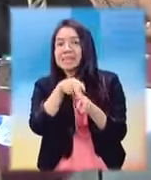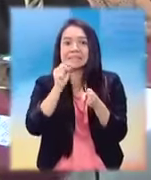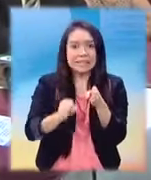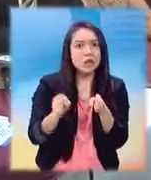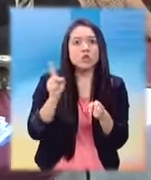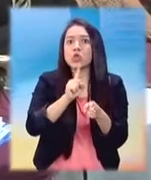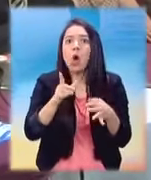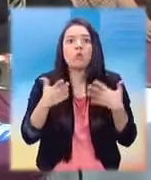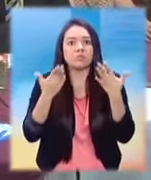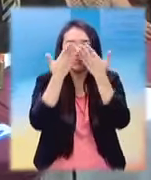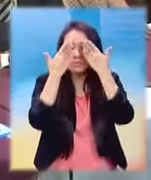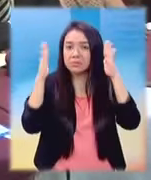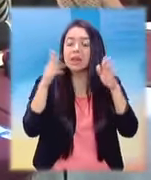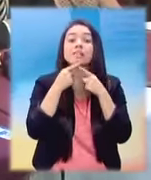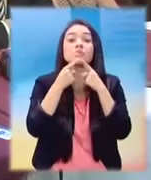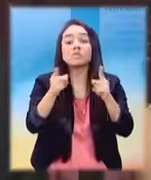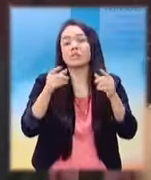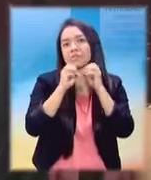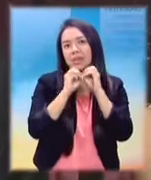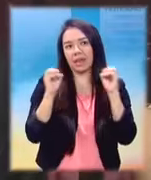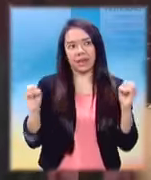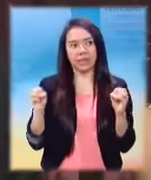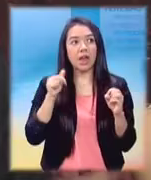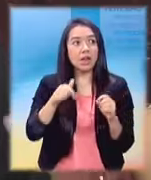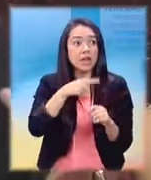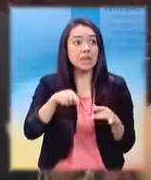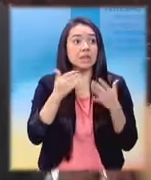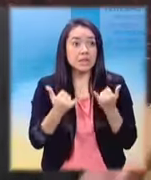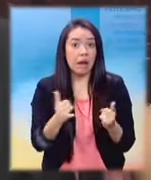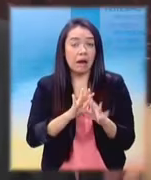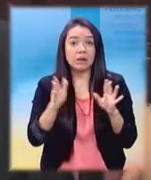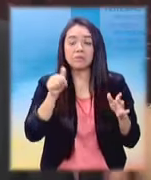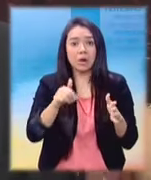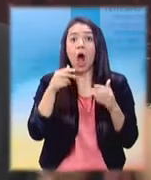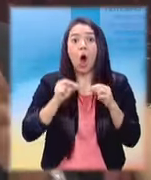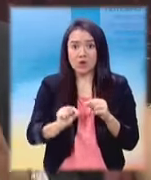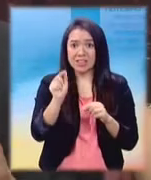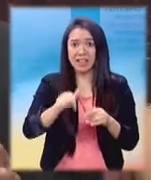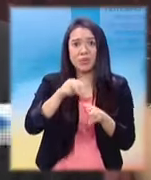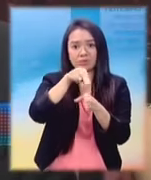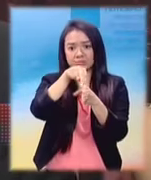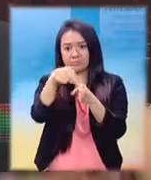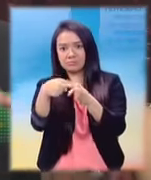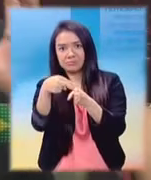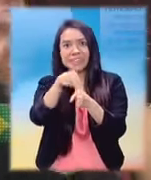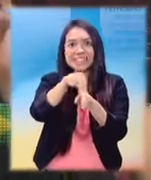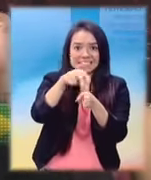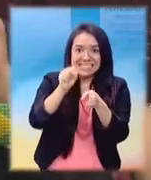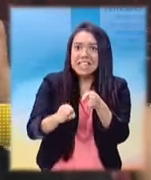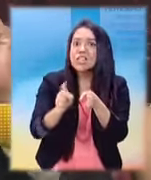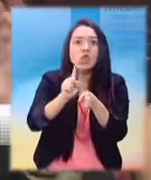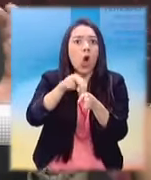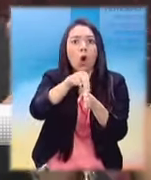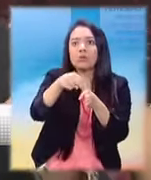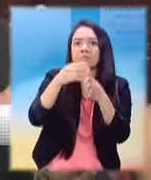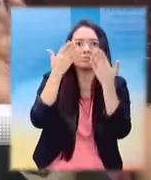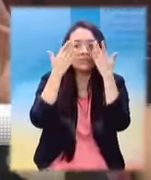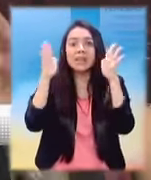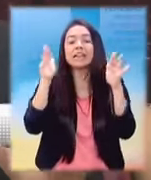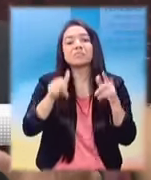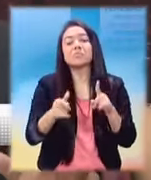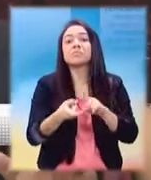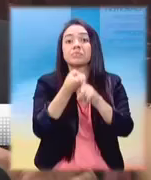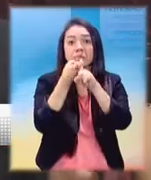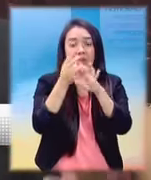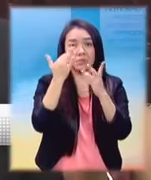cabildeo en el Congreso. En este momento estamos en el imbo, estamos prácticamente, se prendió una luz